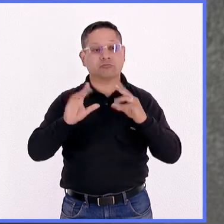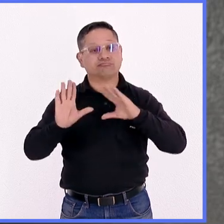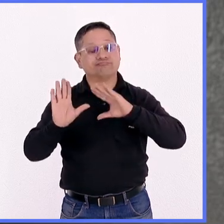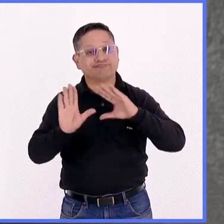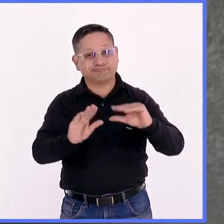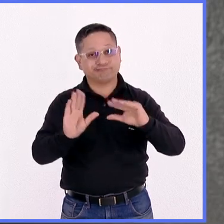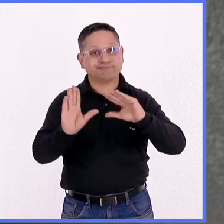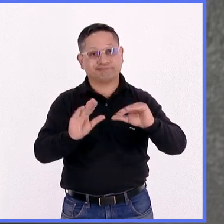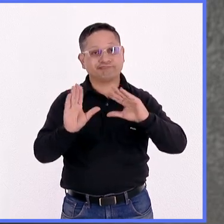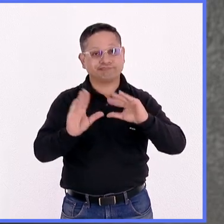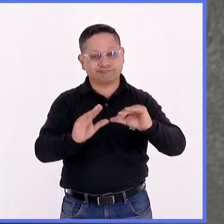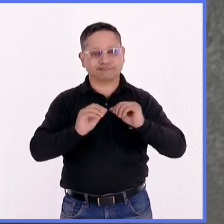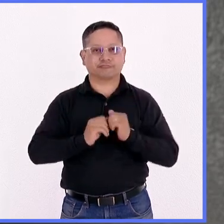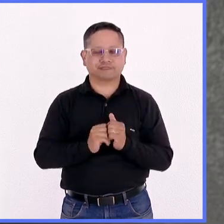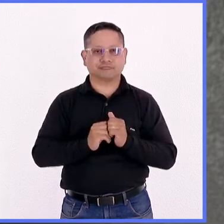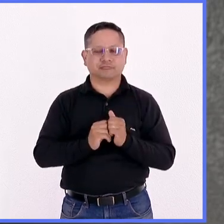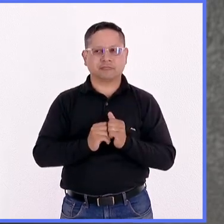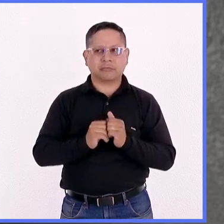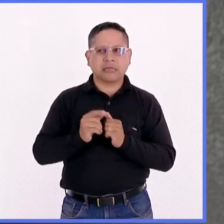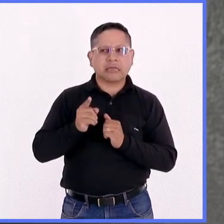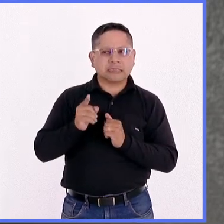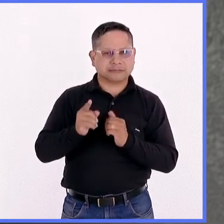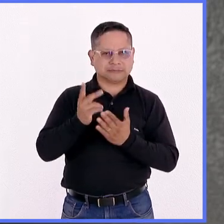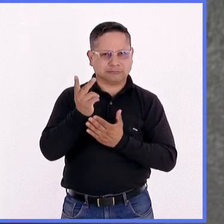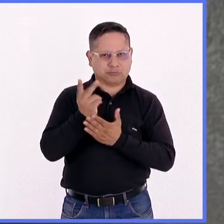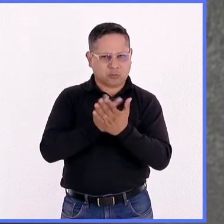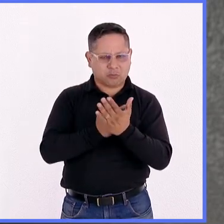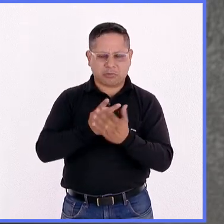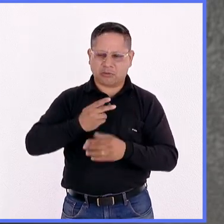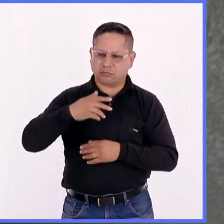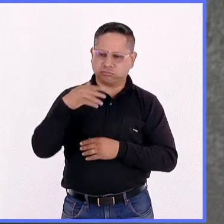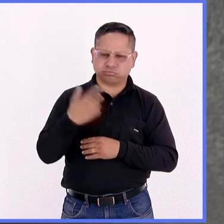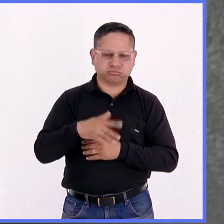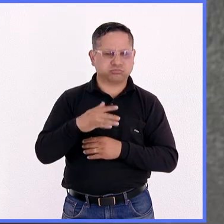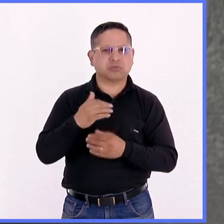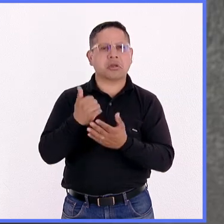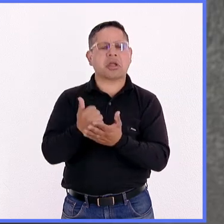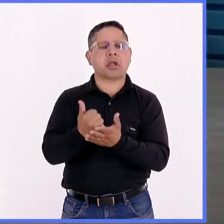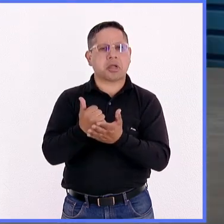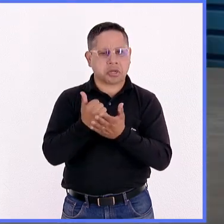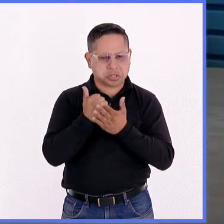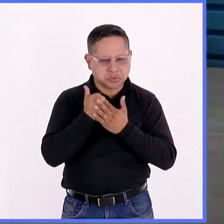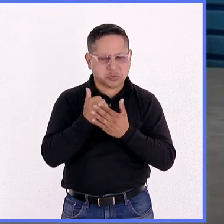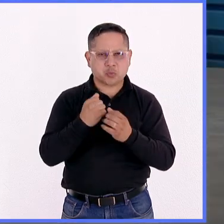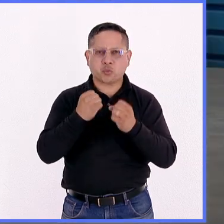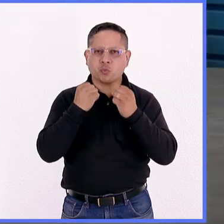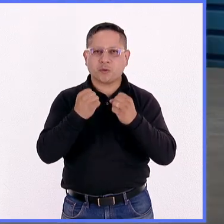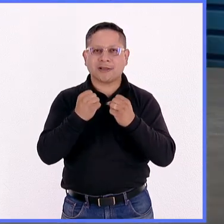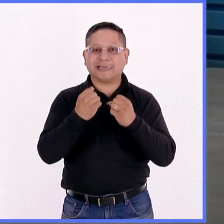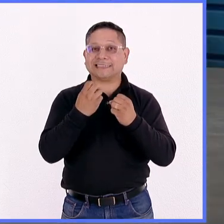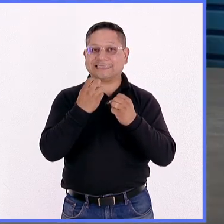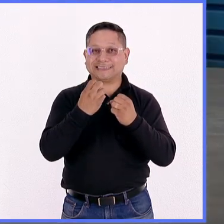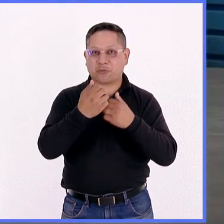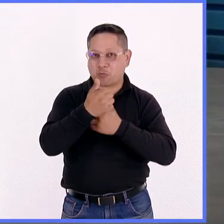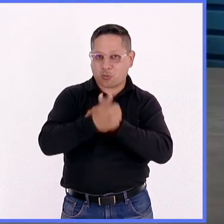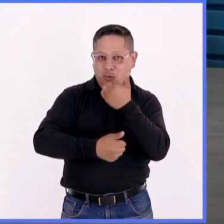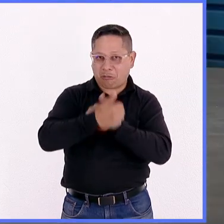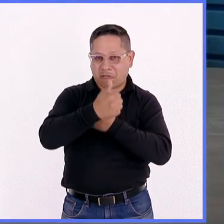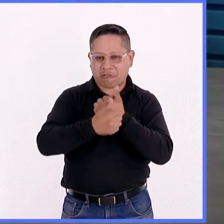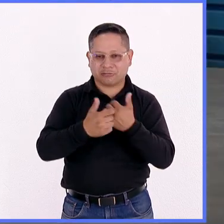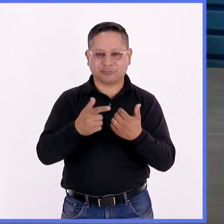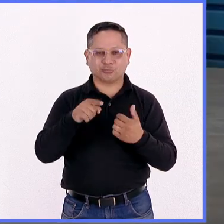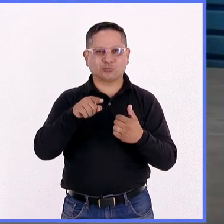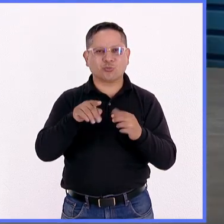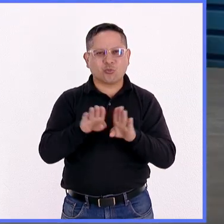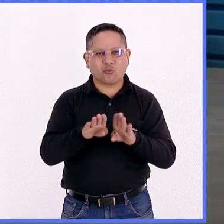fomentado como una herramienta muy poderosa que ha tenido mucho éxito es este concurso. Hemos hecho